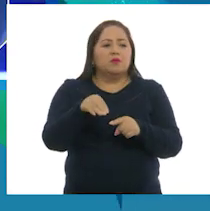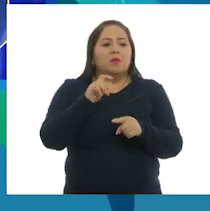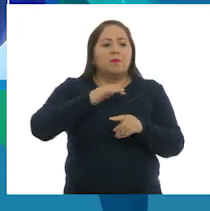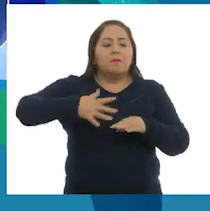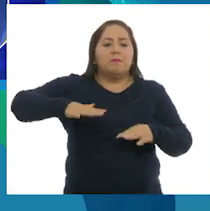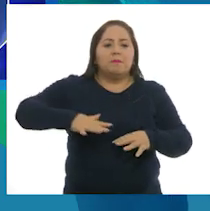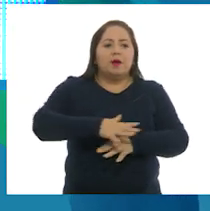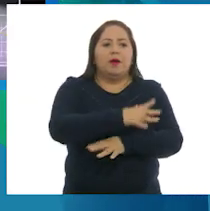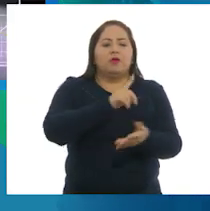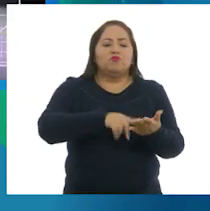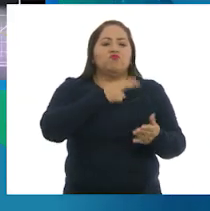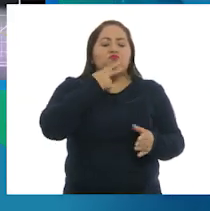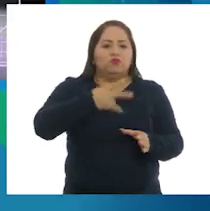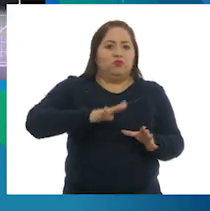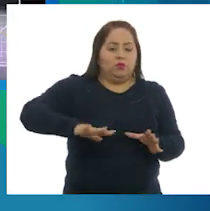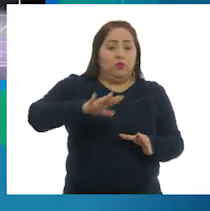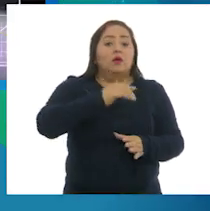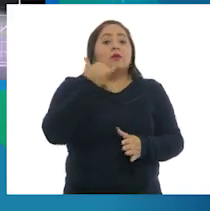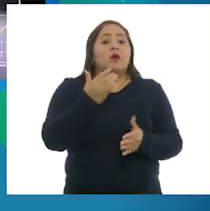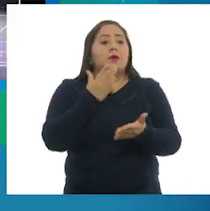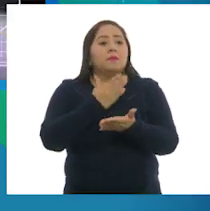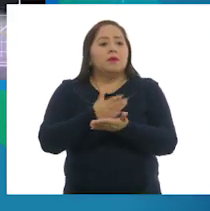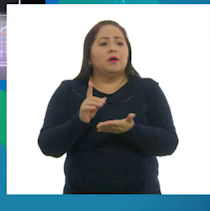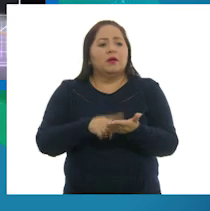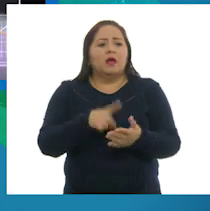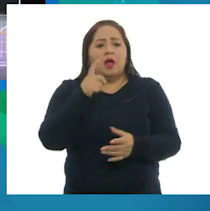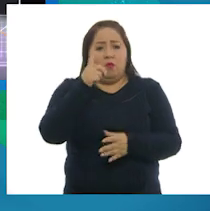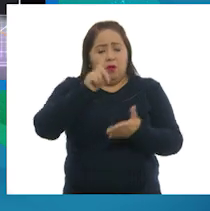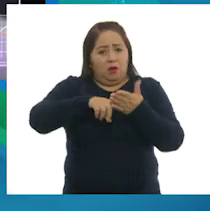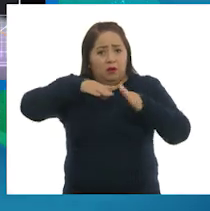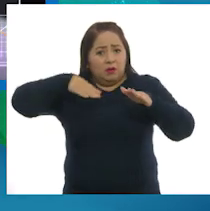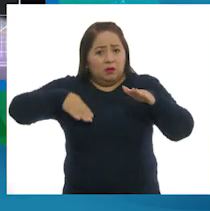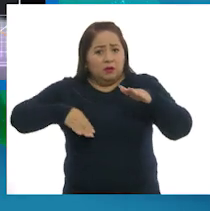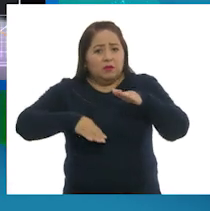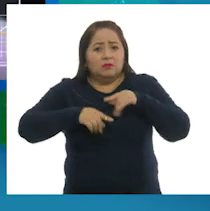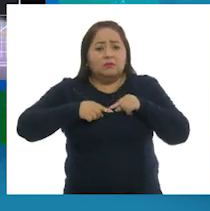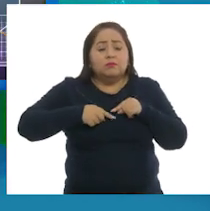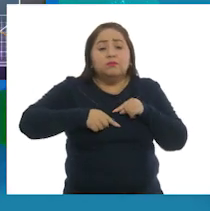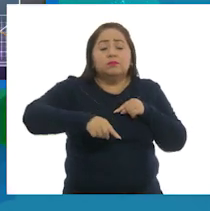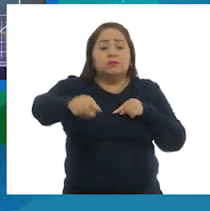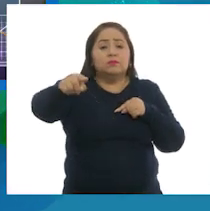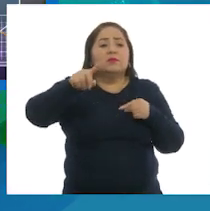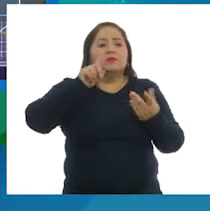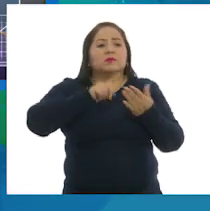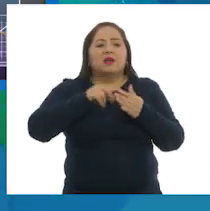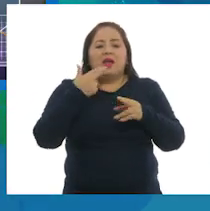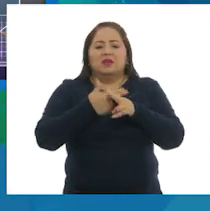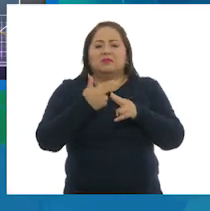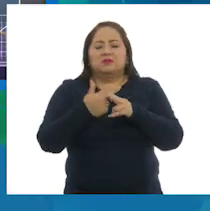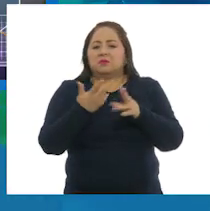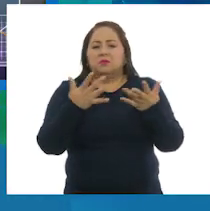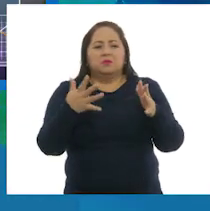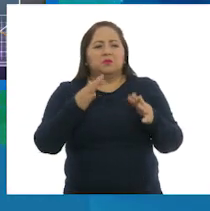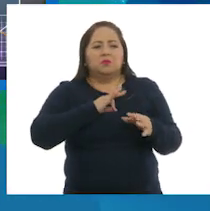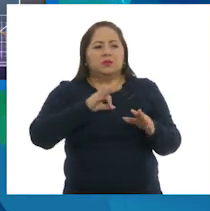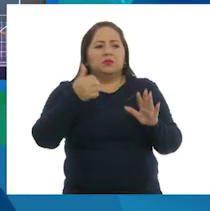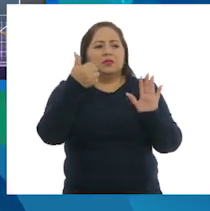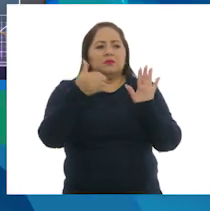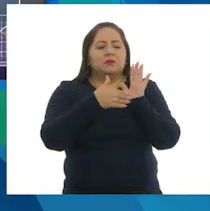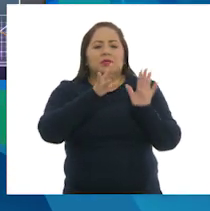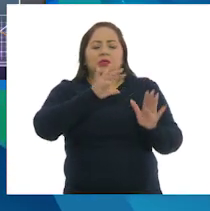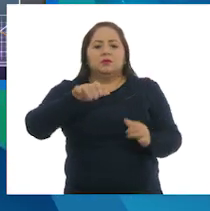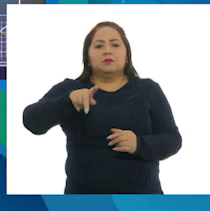de mar patrimonial. Además, tiene aguas interiores cuya extensión en conjunto abarca aproximadamente 6